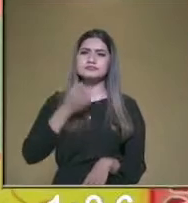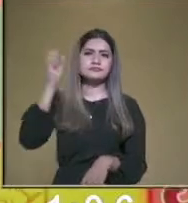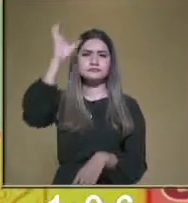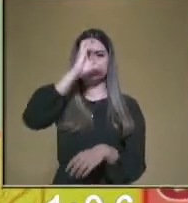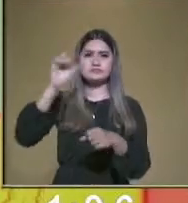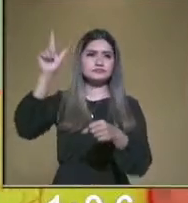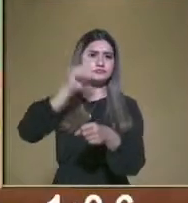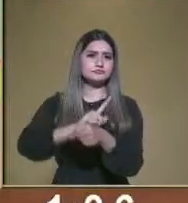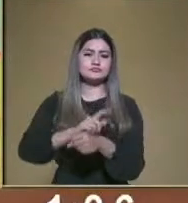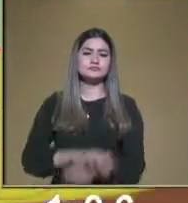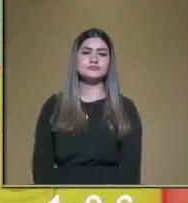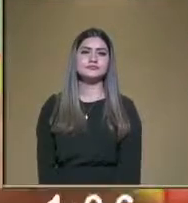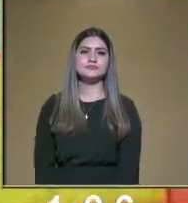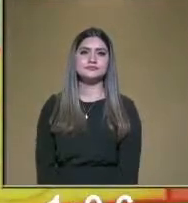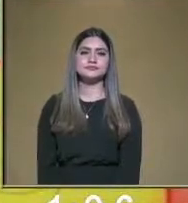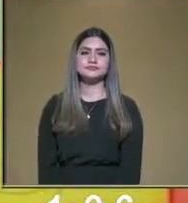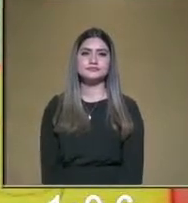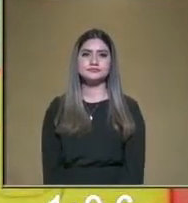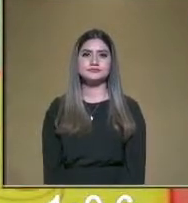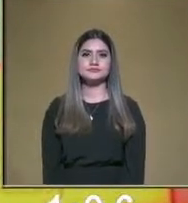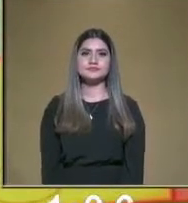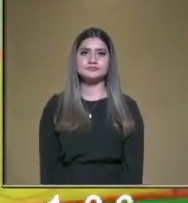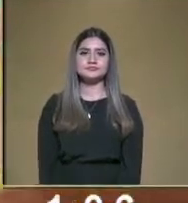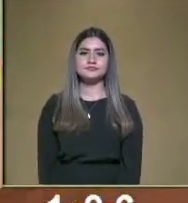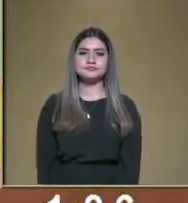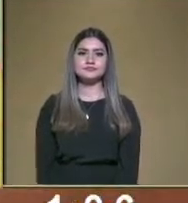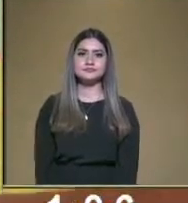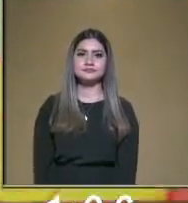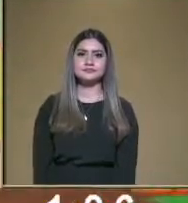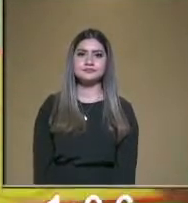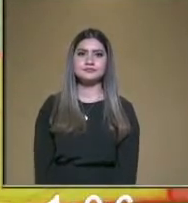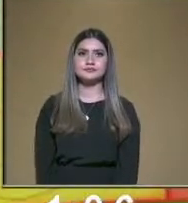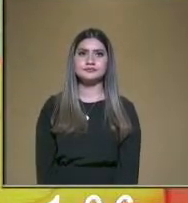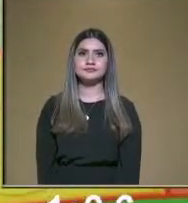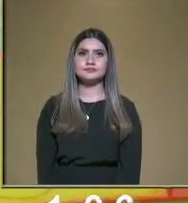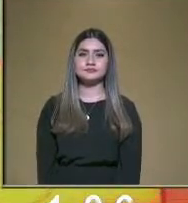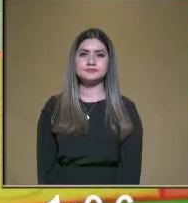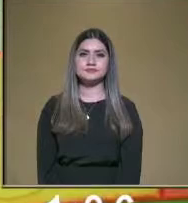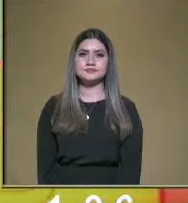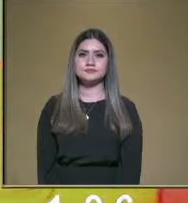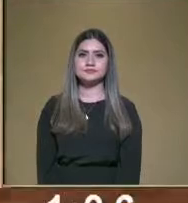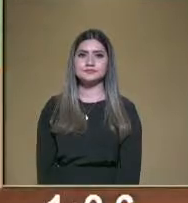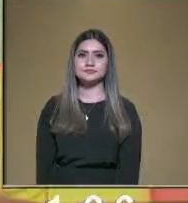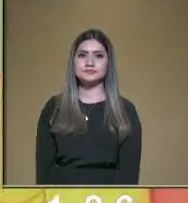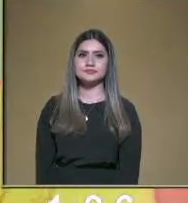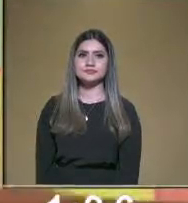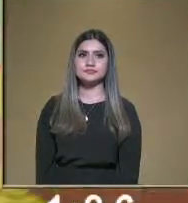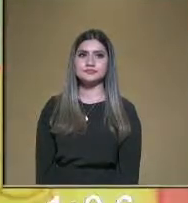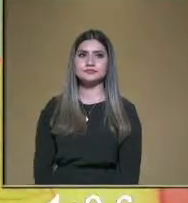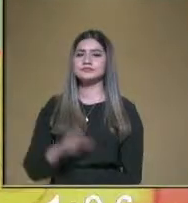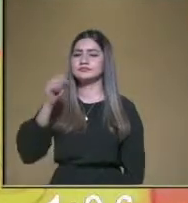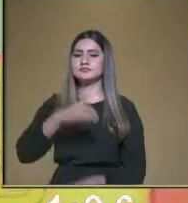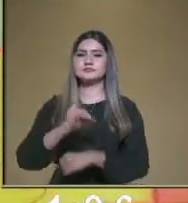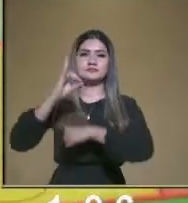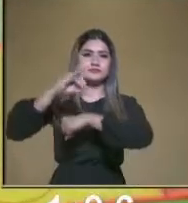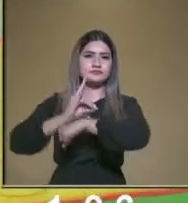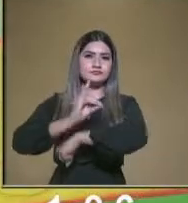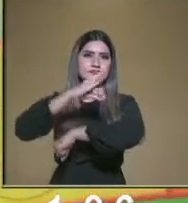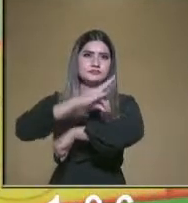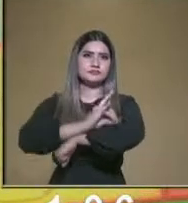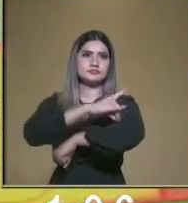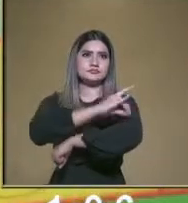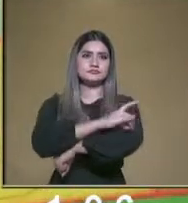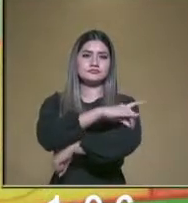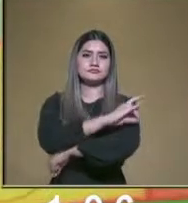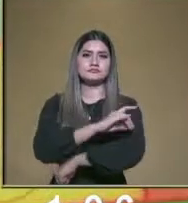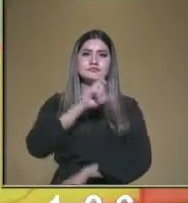eso son informaciones. En donde viene la figura, bueno, aquí en este símbolo de forma de caracol, este símbolo de la lengua que representa